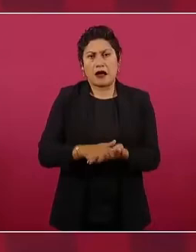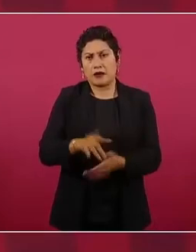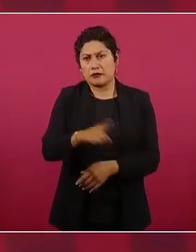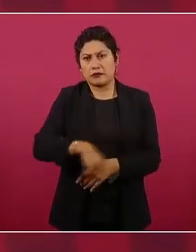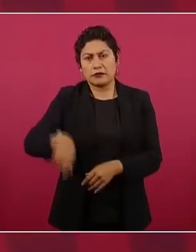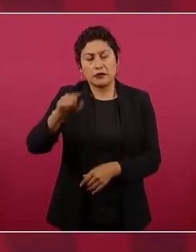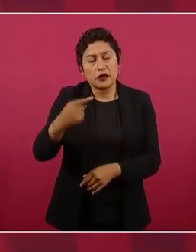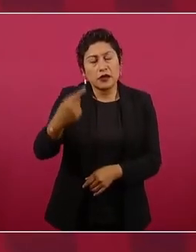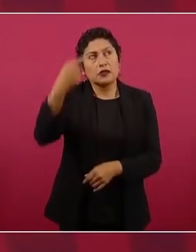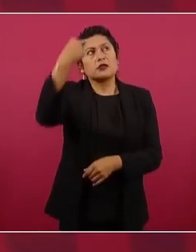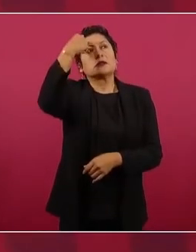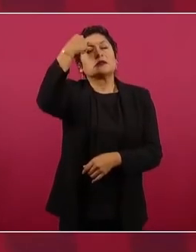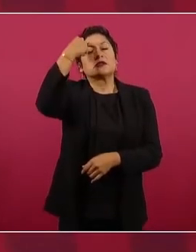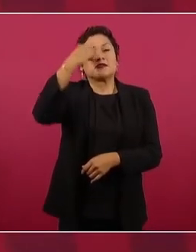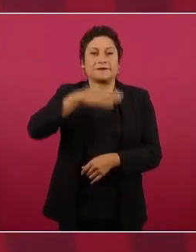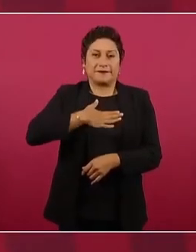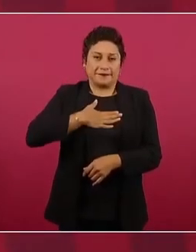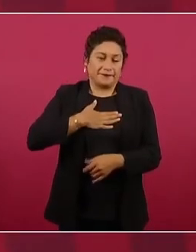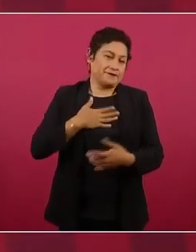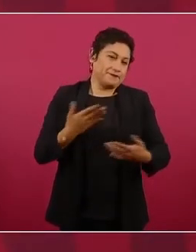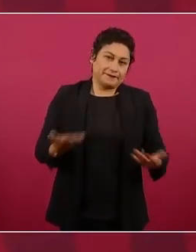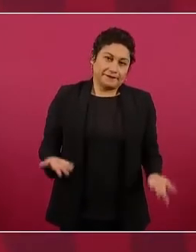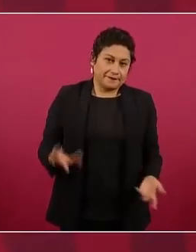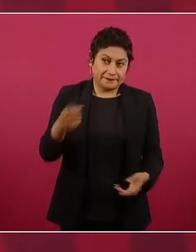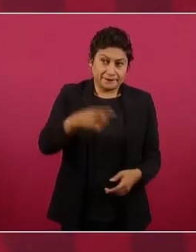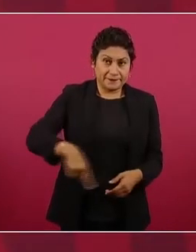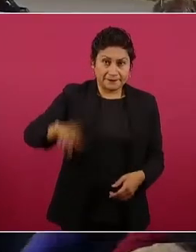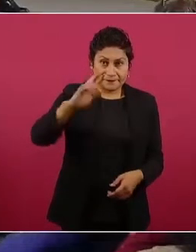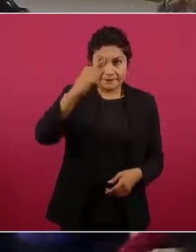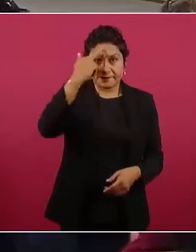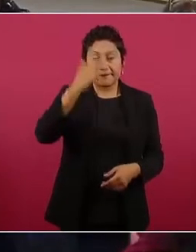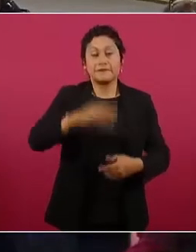van a estar recordando.